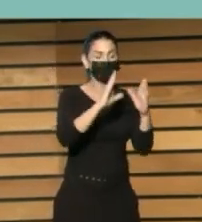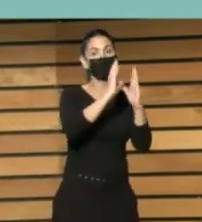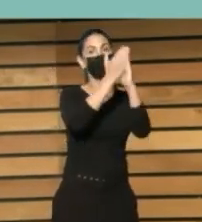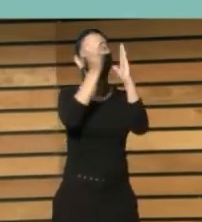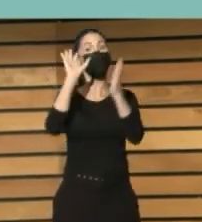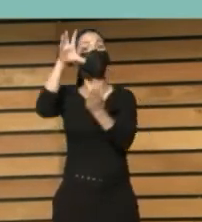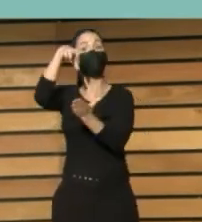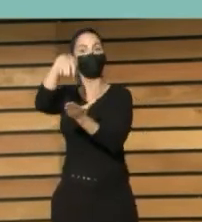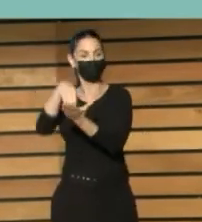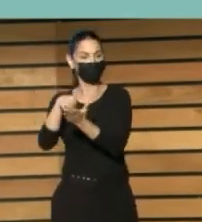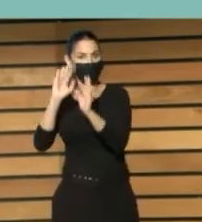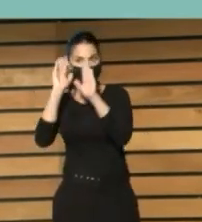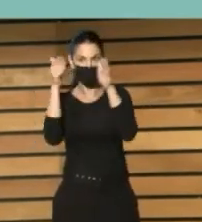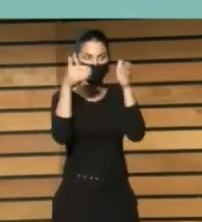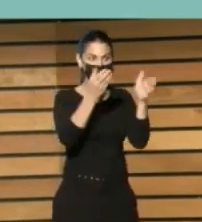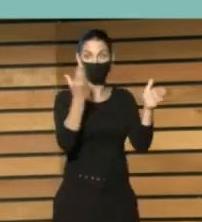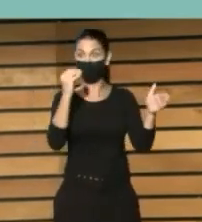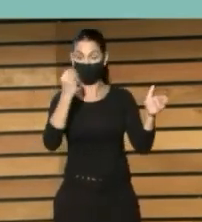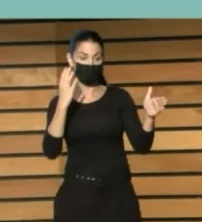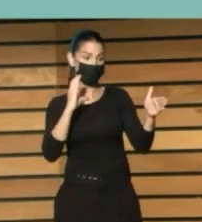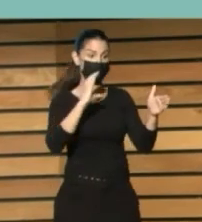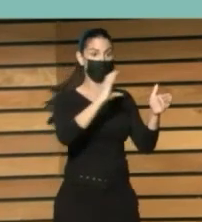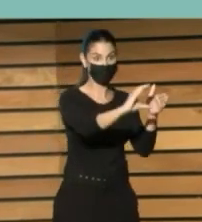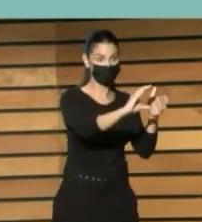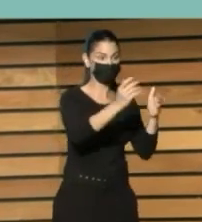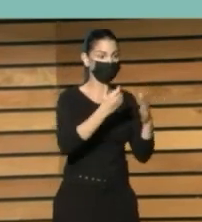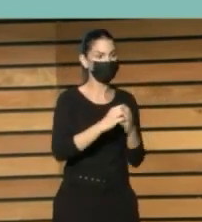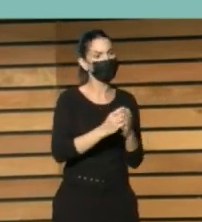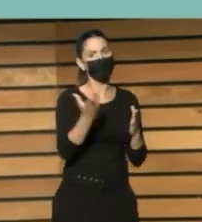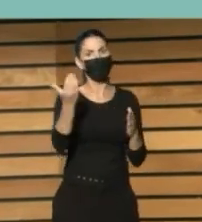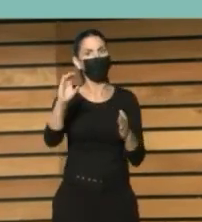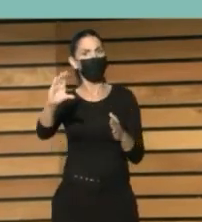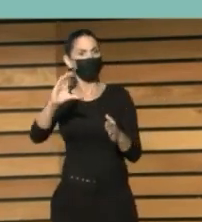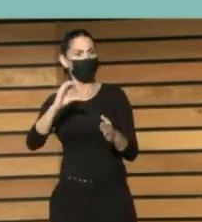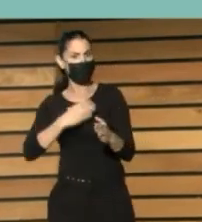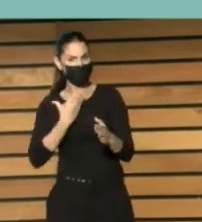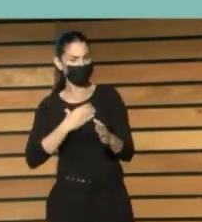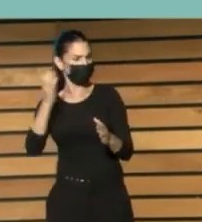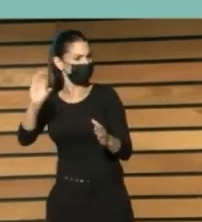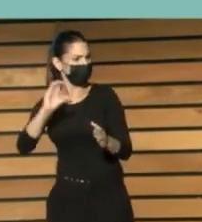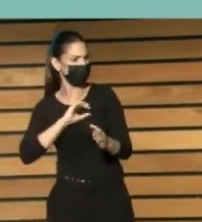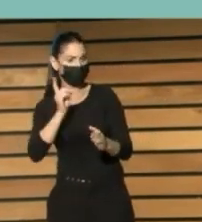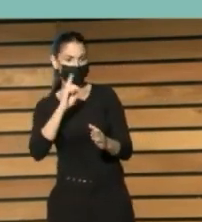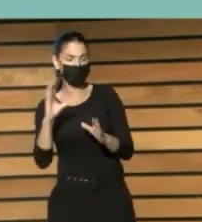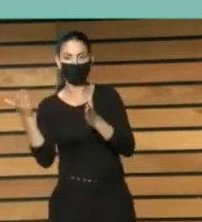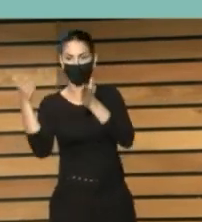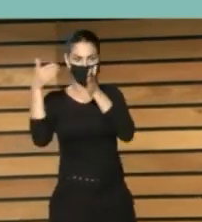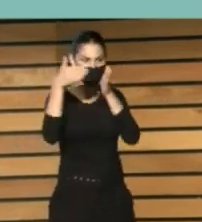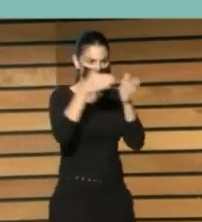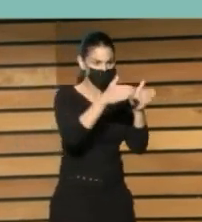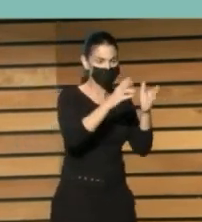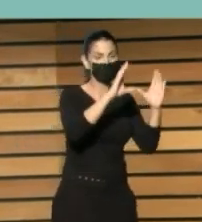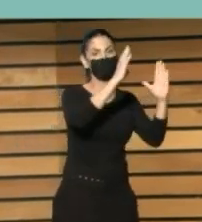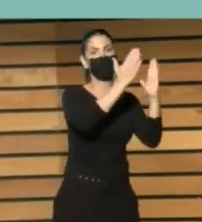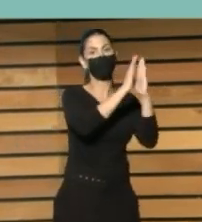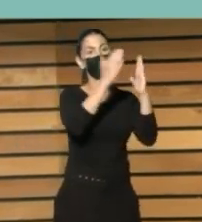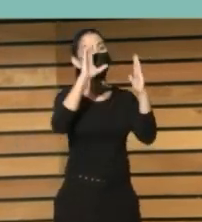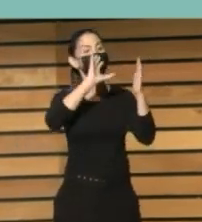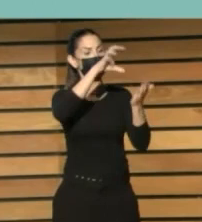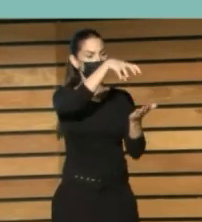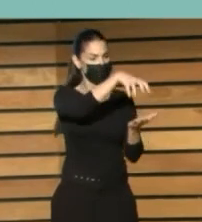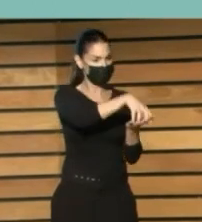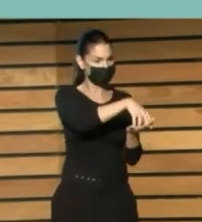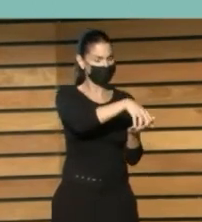social hacia las bibliotecas. En vez de subvencionar a los ayuntamientos, hemos subvencionado a las entidades para que salgan proyectos como los que habéis visto.